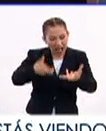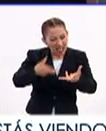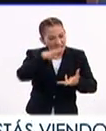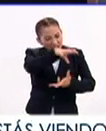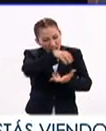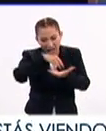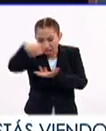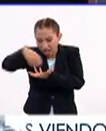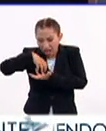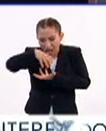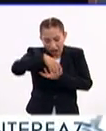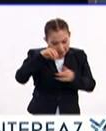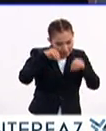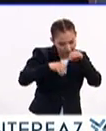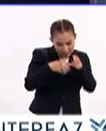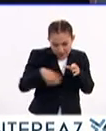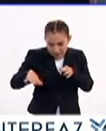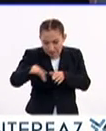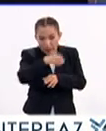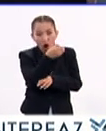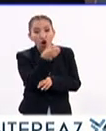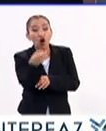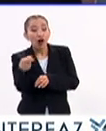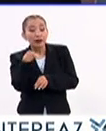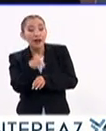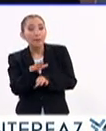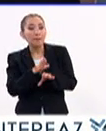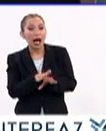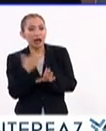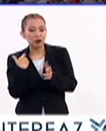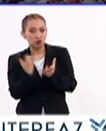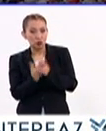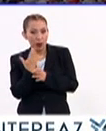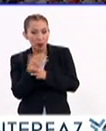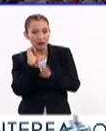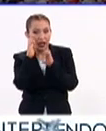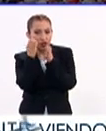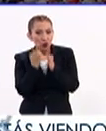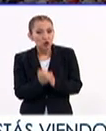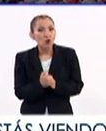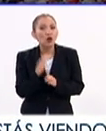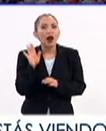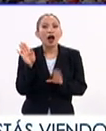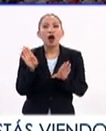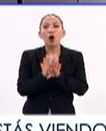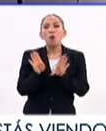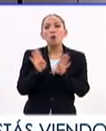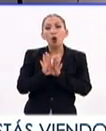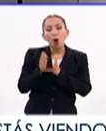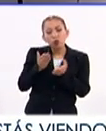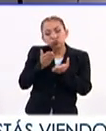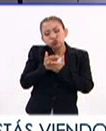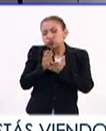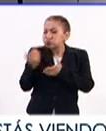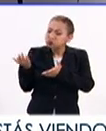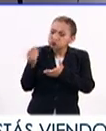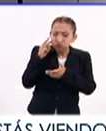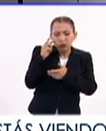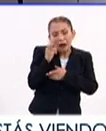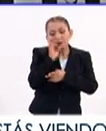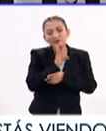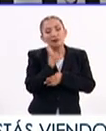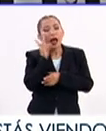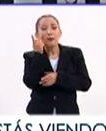y a partir de eso elaborar un discurso. Es un discurso mucho más contemporáneo de la escultura, un acercamiento totalmente